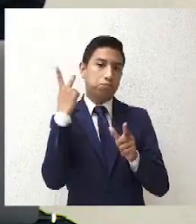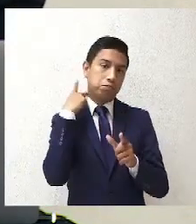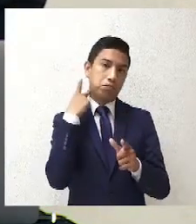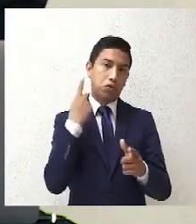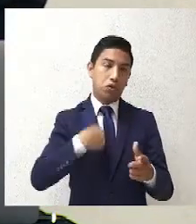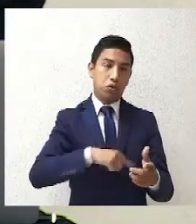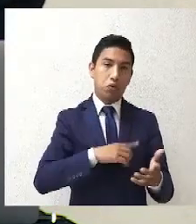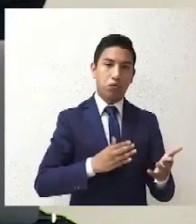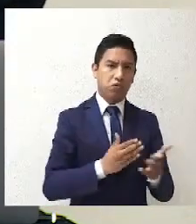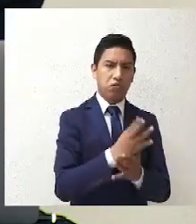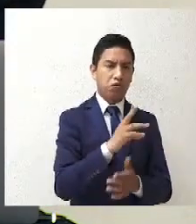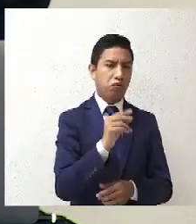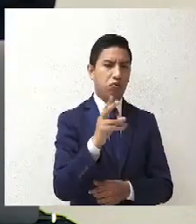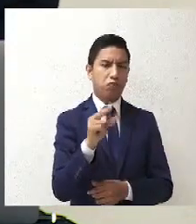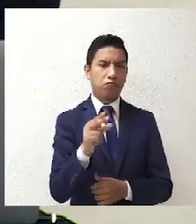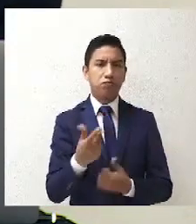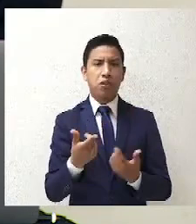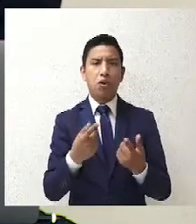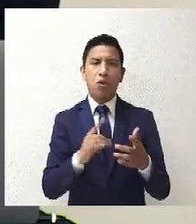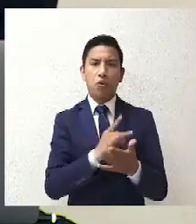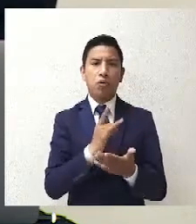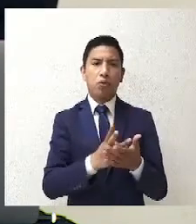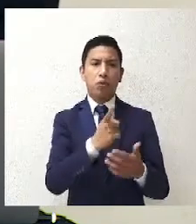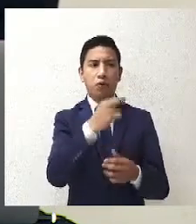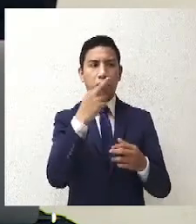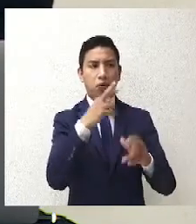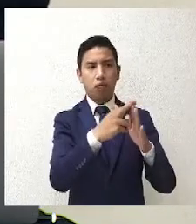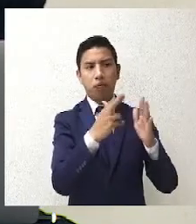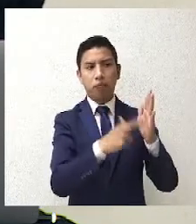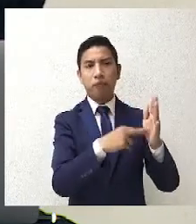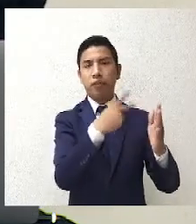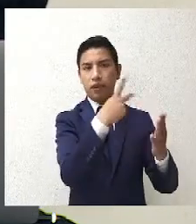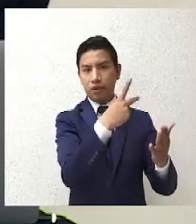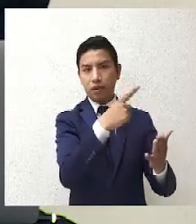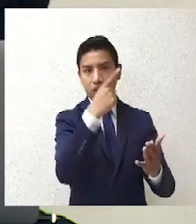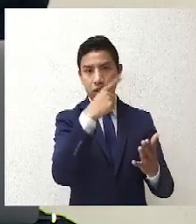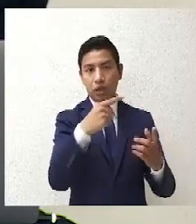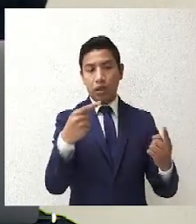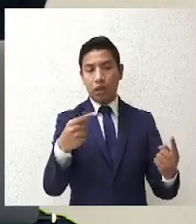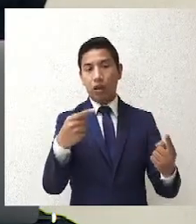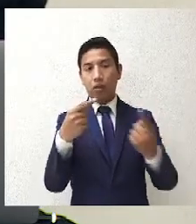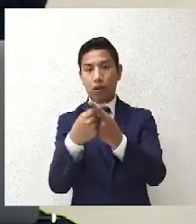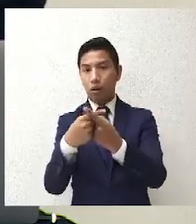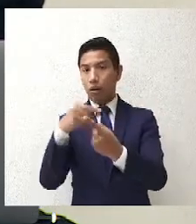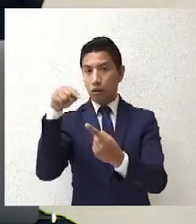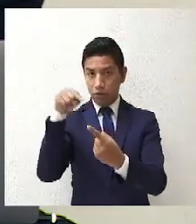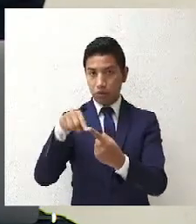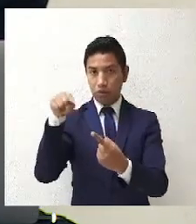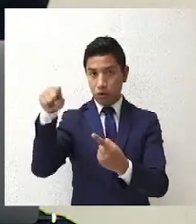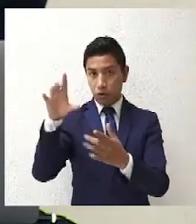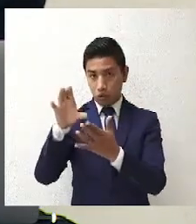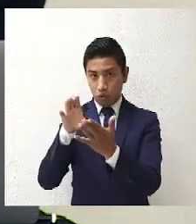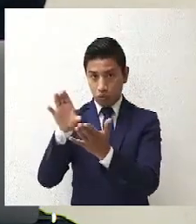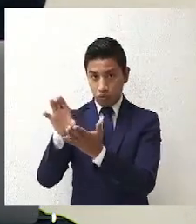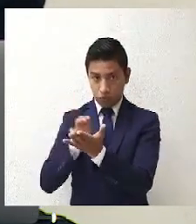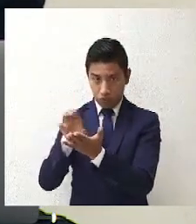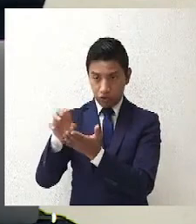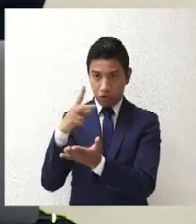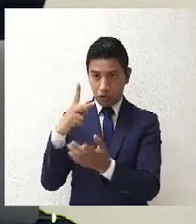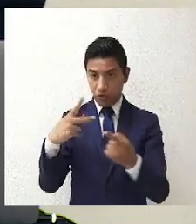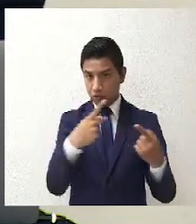normativa. Y en todo caso, que su normativa no sea contraria a la ley y a la Constitución.